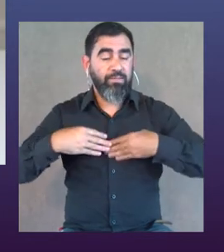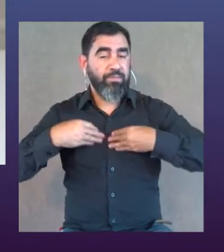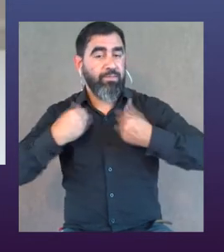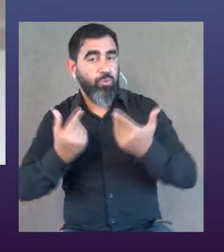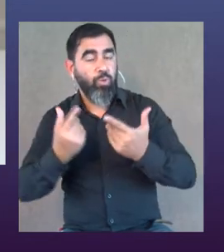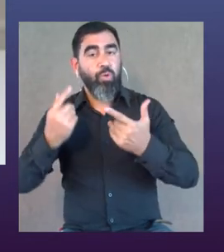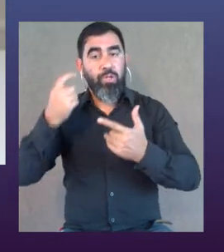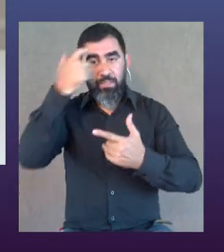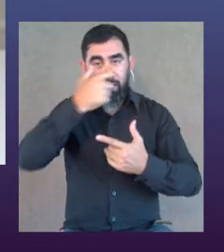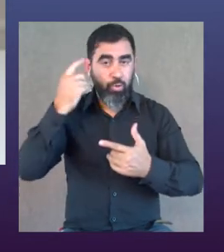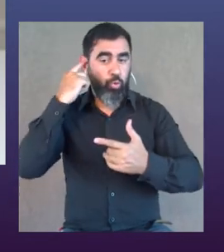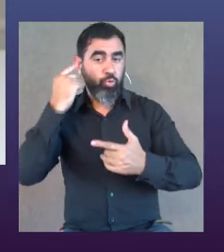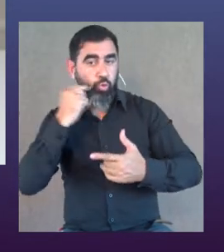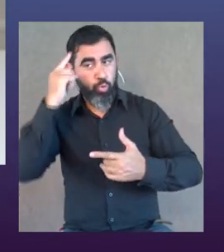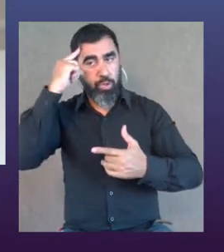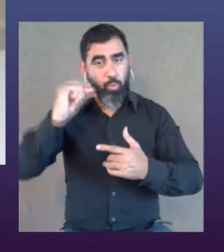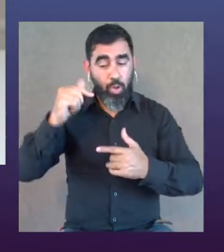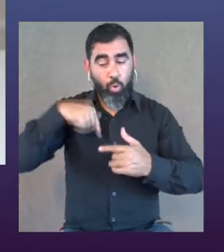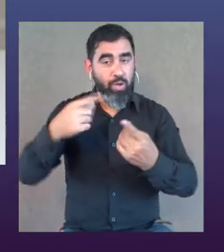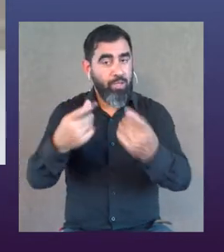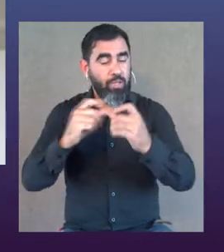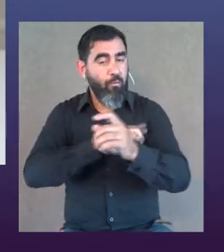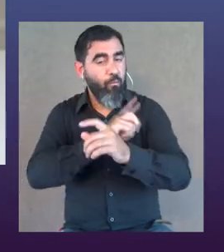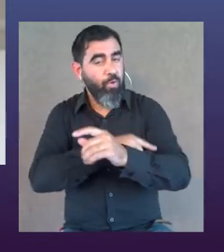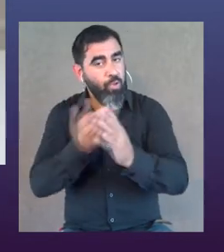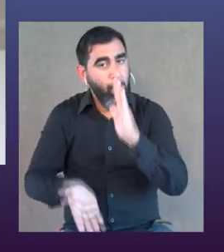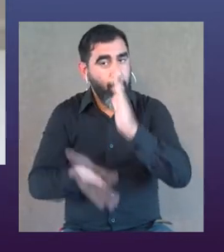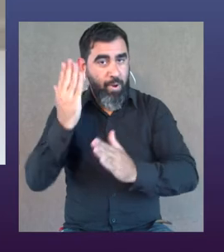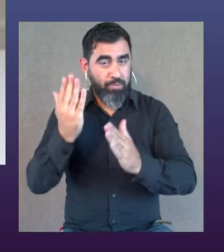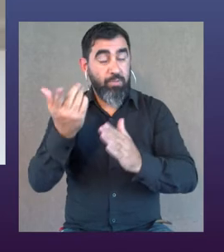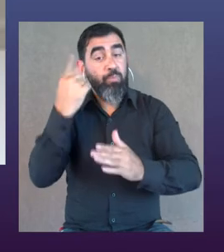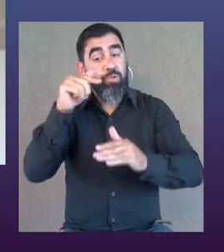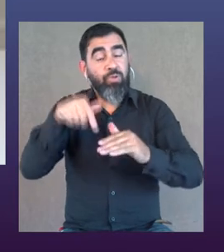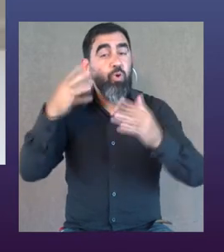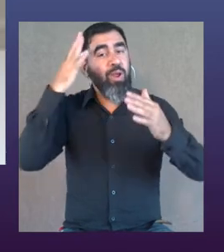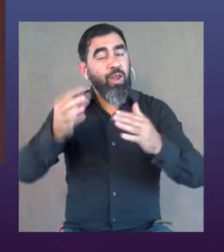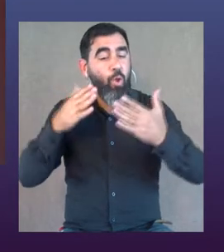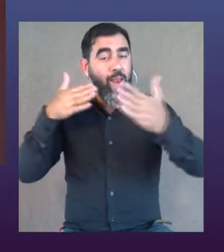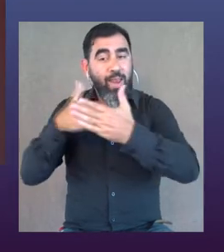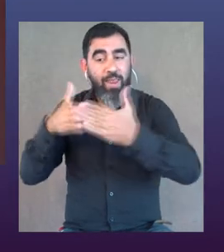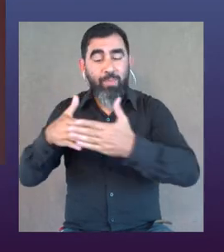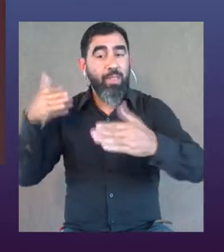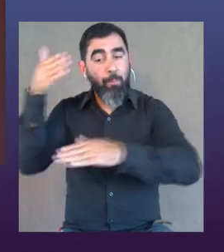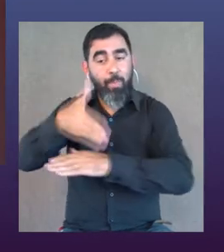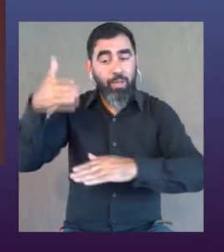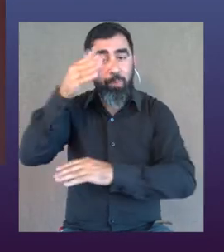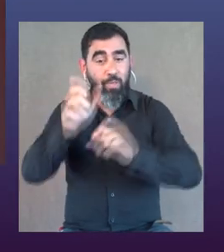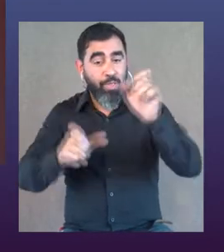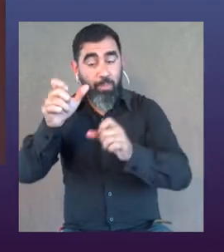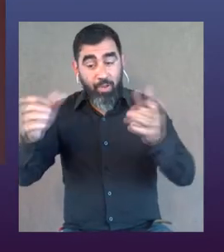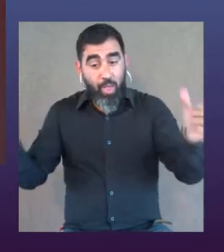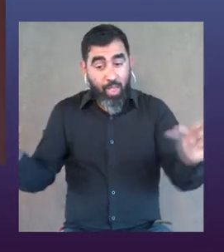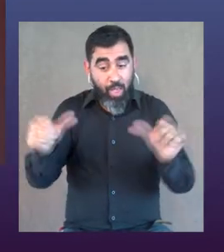con discapacidad sensorial o discapacidad intelectual que exigen a día de hoy un esfuerzo más grande. Pues yo creo que son las que están limitando la